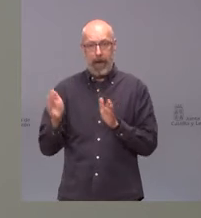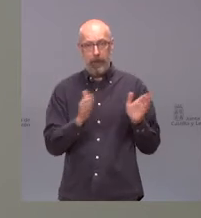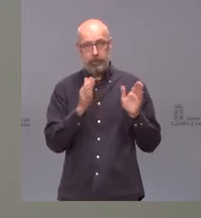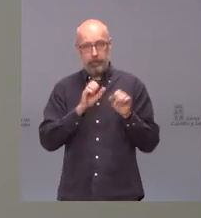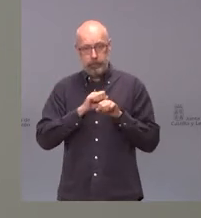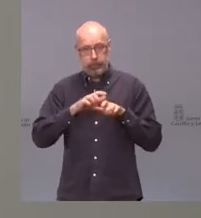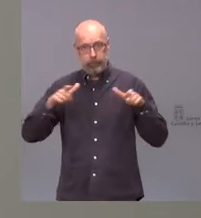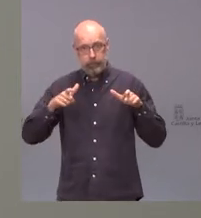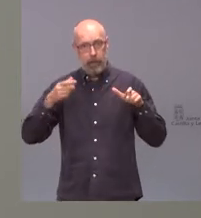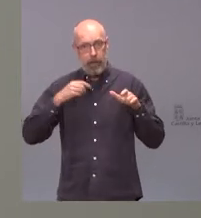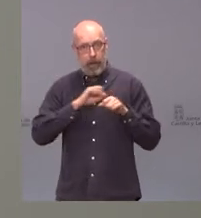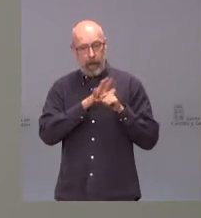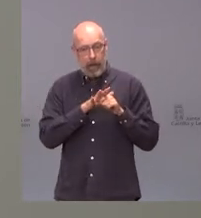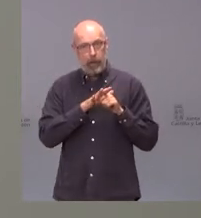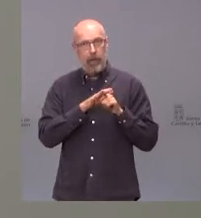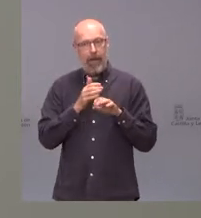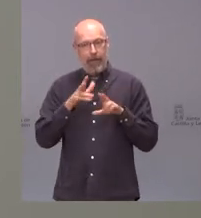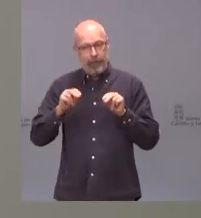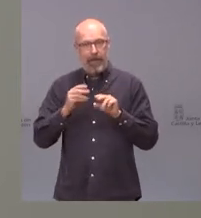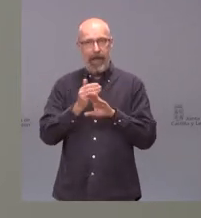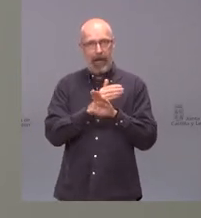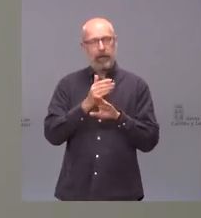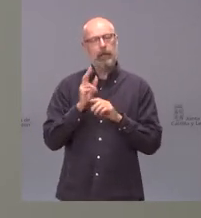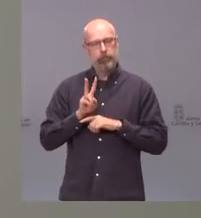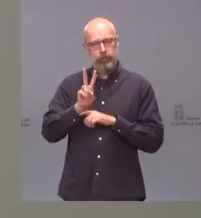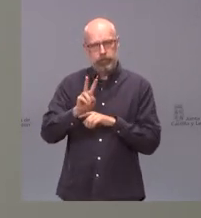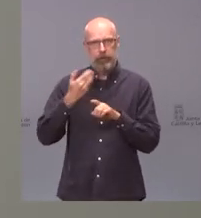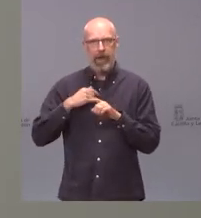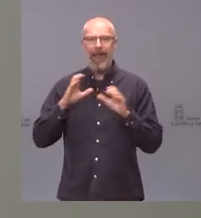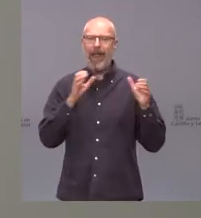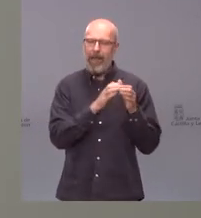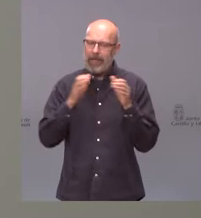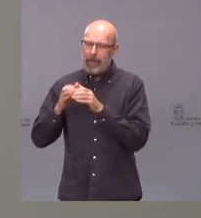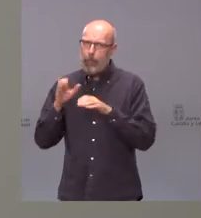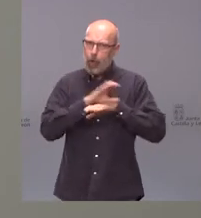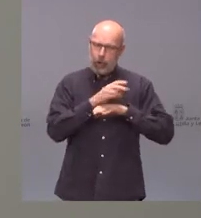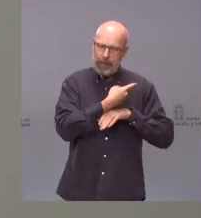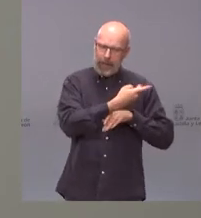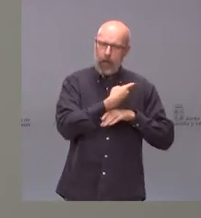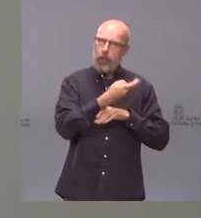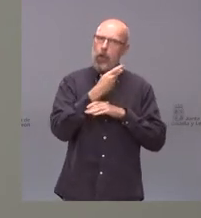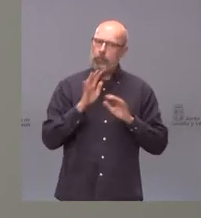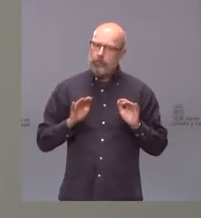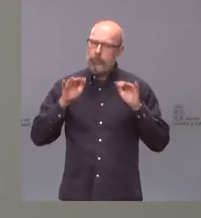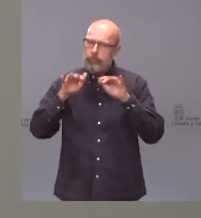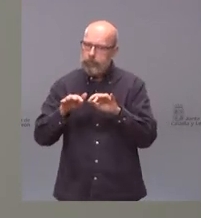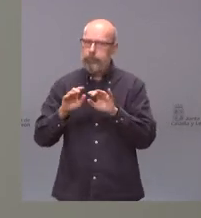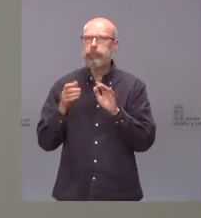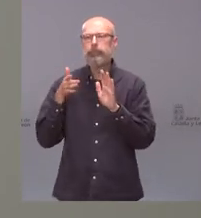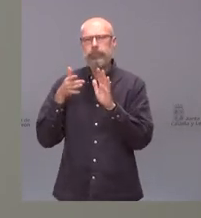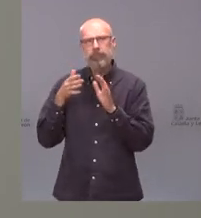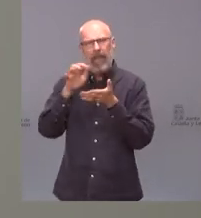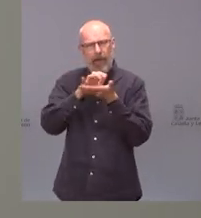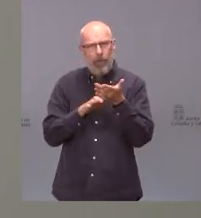Comparecieron los dos equipos de las consejerías al completo. Elaboramos un informe muy detallado